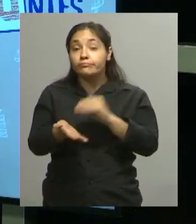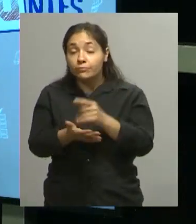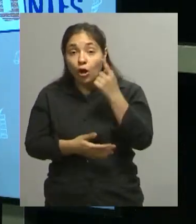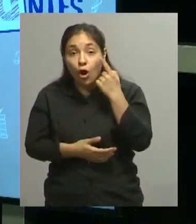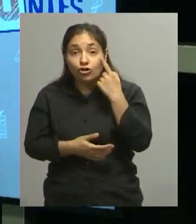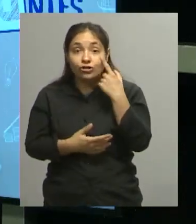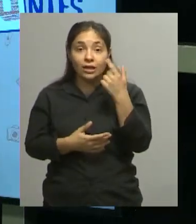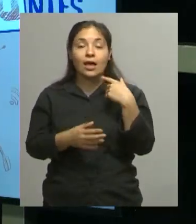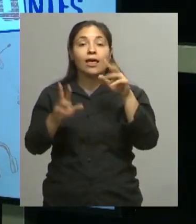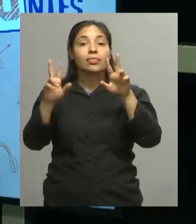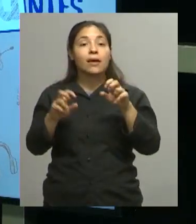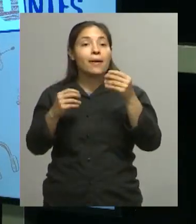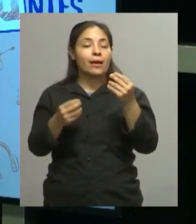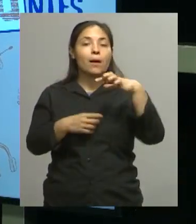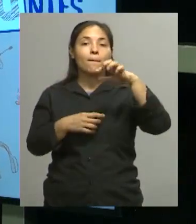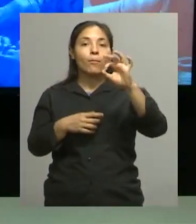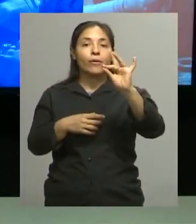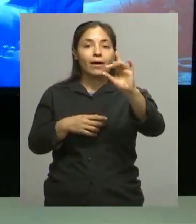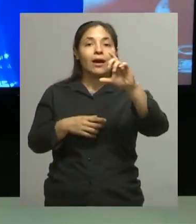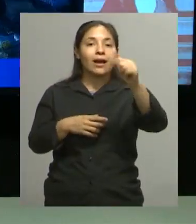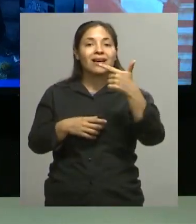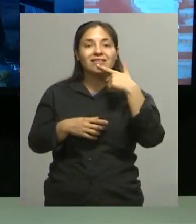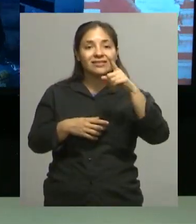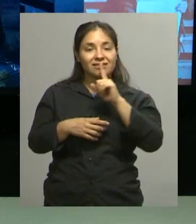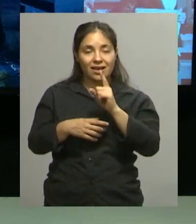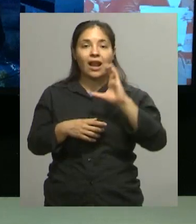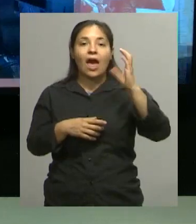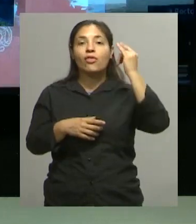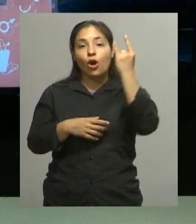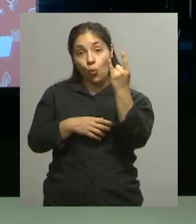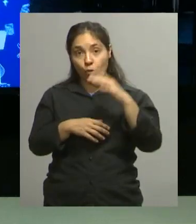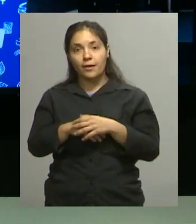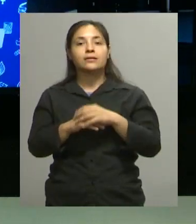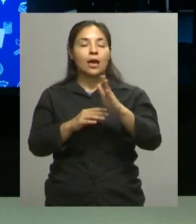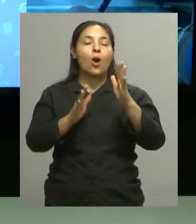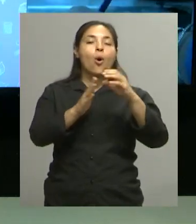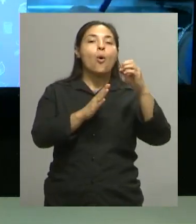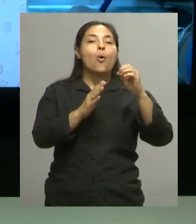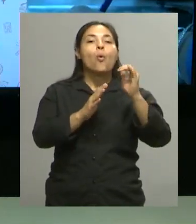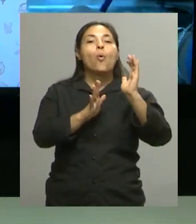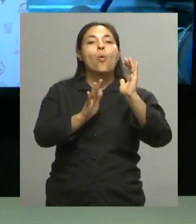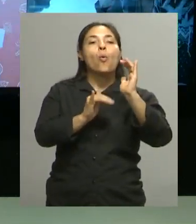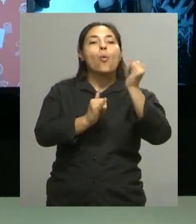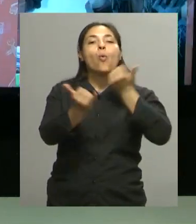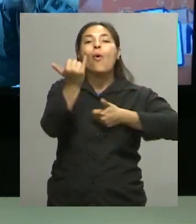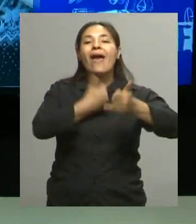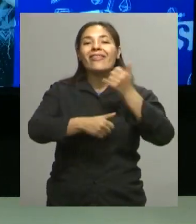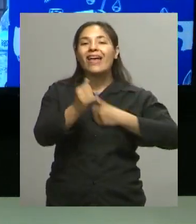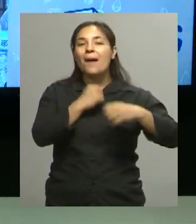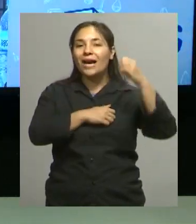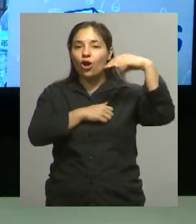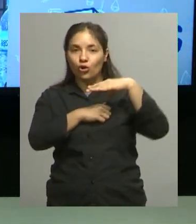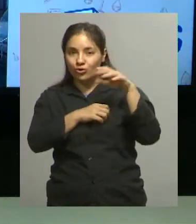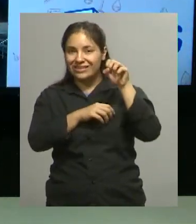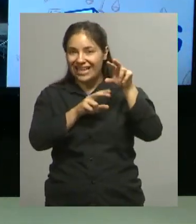Los podcasts de Radio U ¿No? Sí, cuéntame con Luz Se llama El proyecto El proyecto Donde están vinculados estos